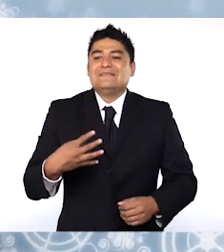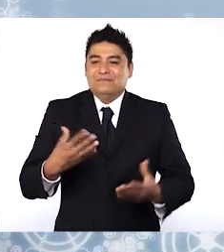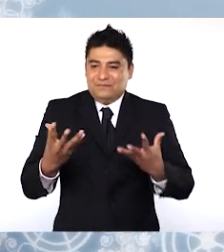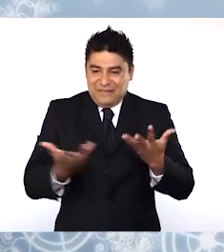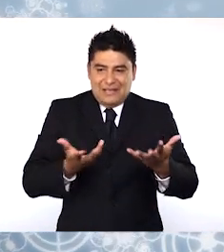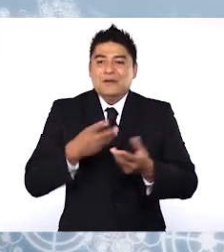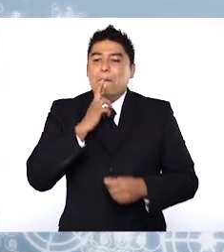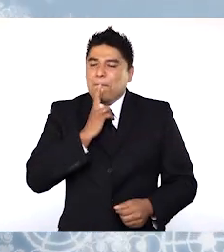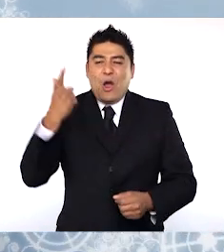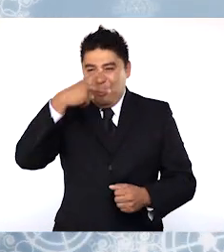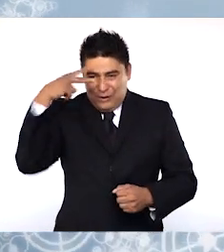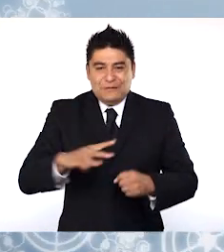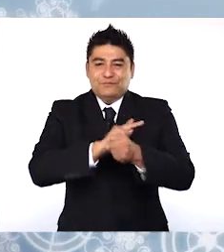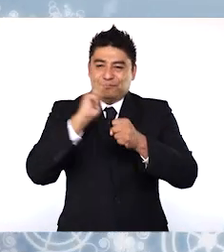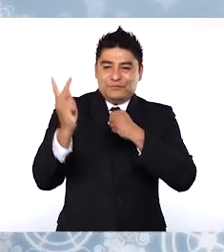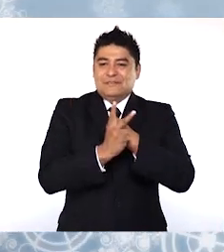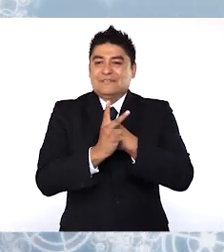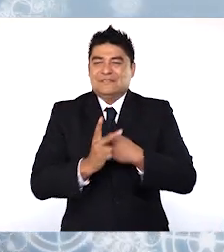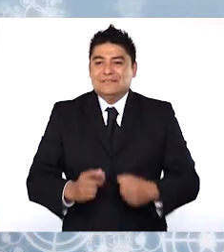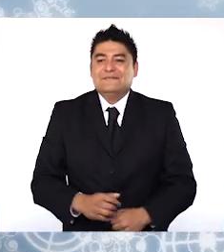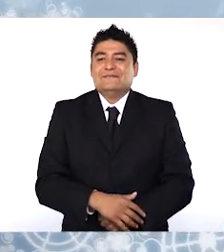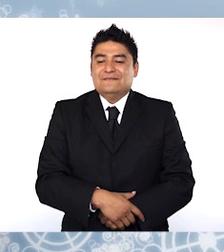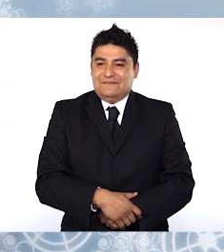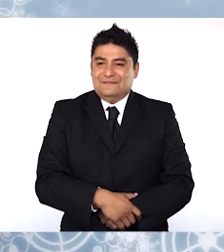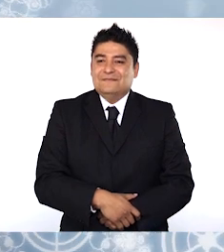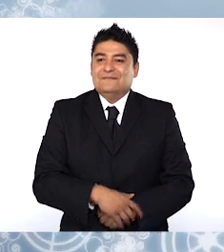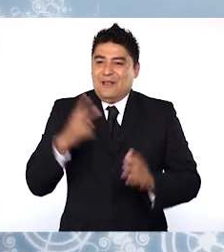¡Gracias! ¡Gracias!